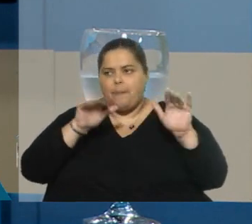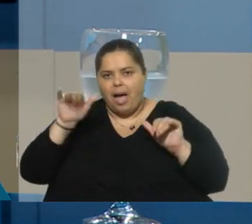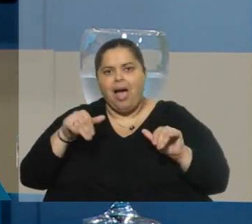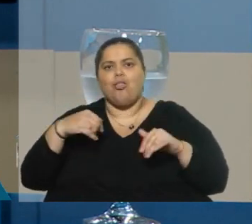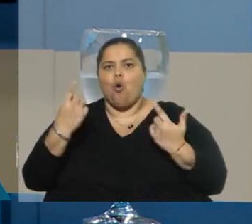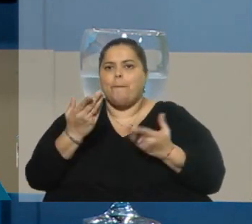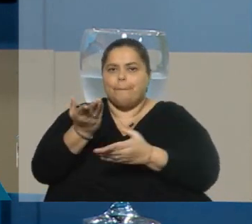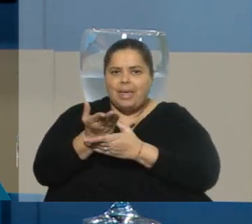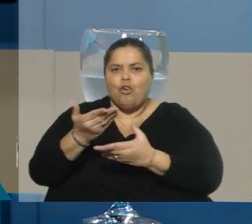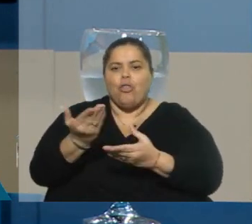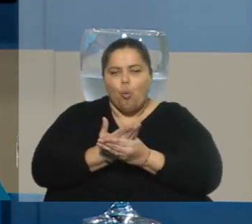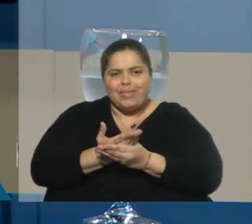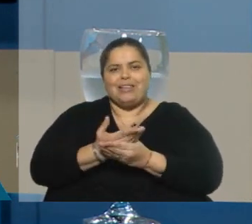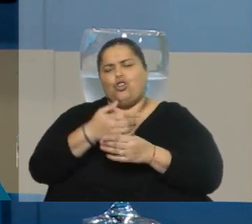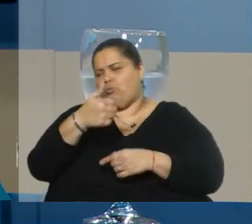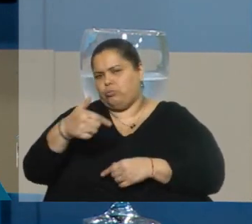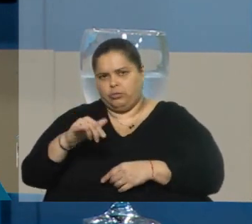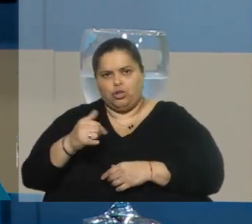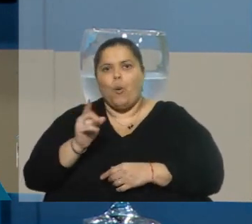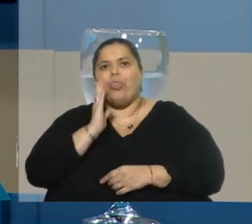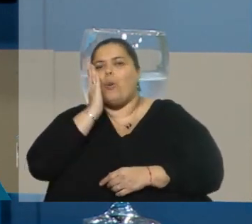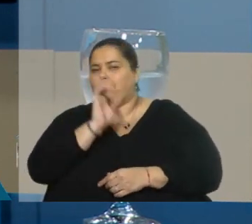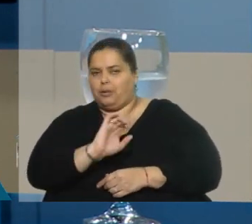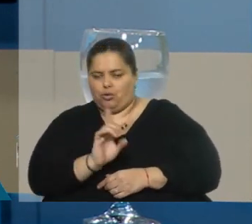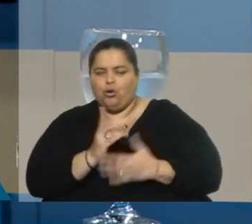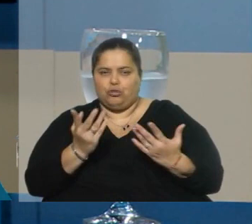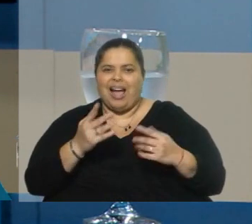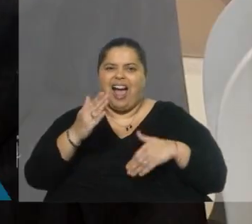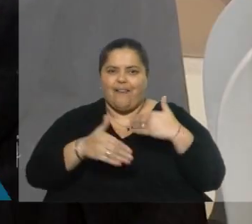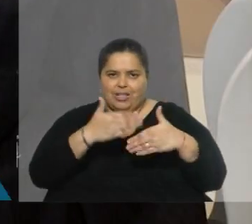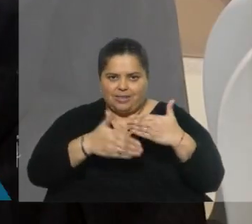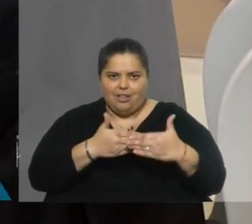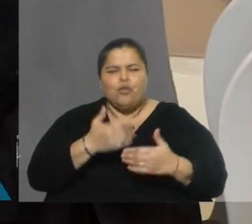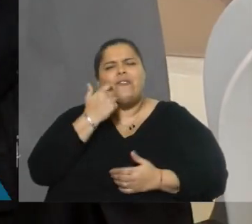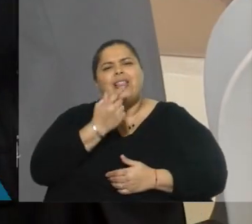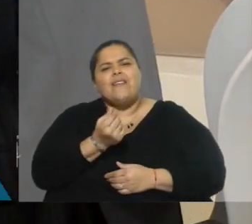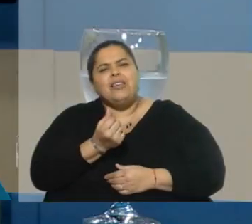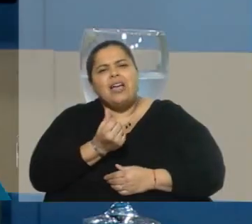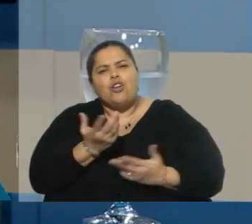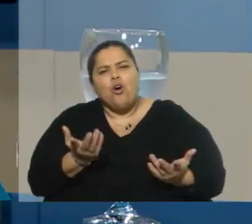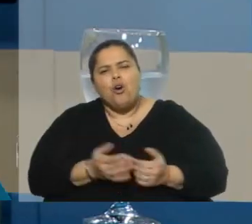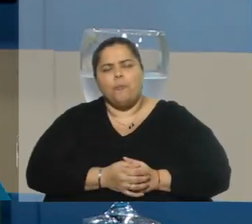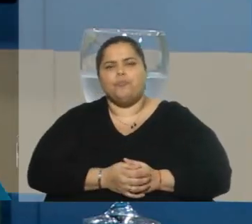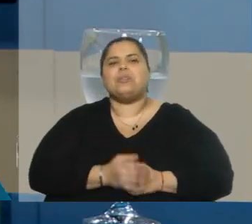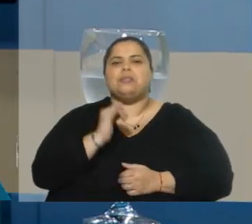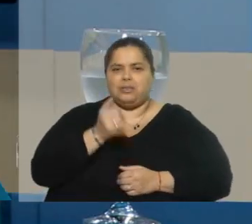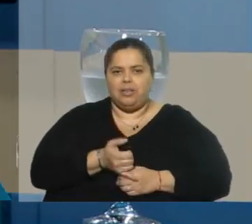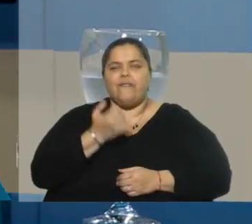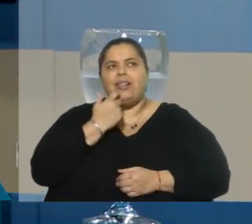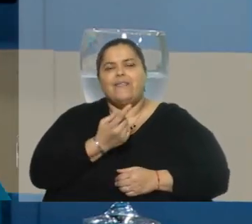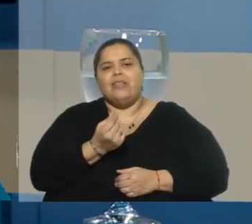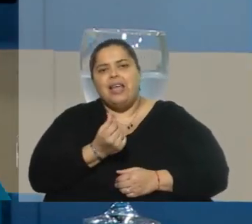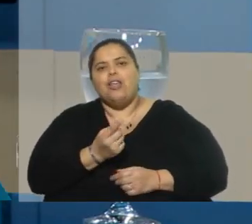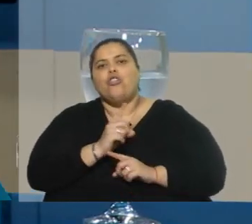documentación. O sea que, digamos, no están durmiendo, sabemos que están avanzando. era por faltante dinero? Por faltante de recursos, porque no se